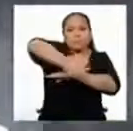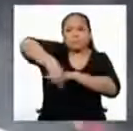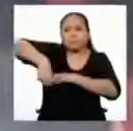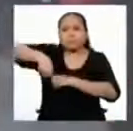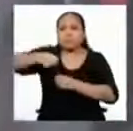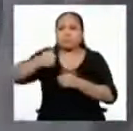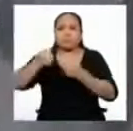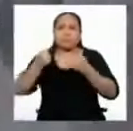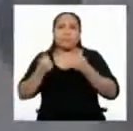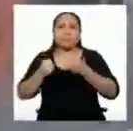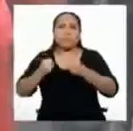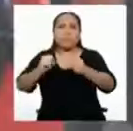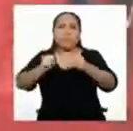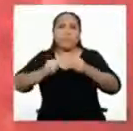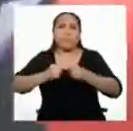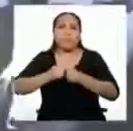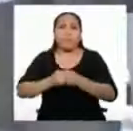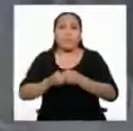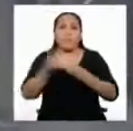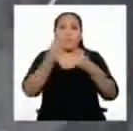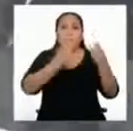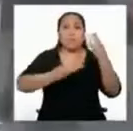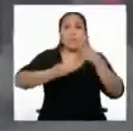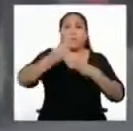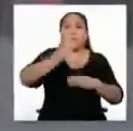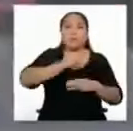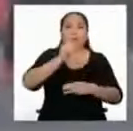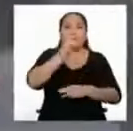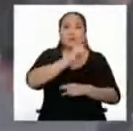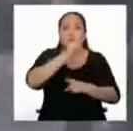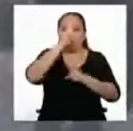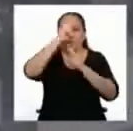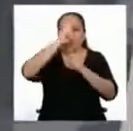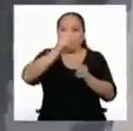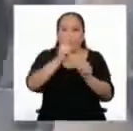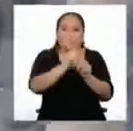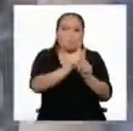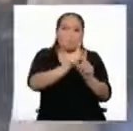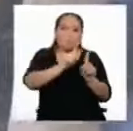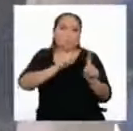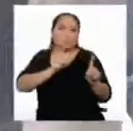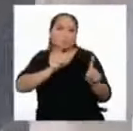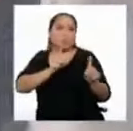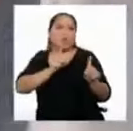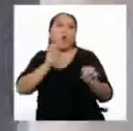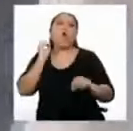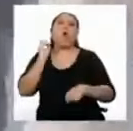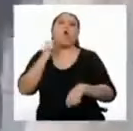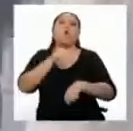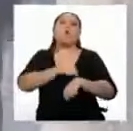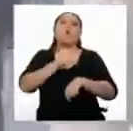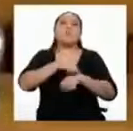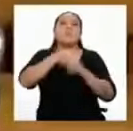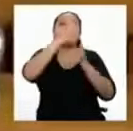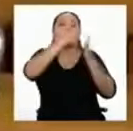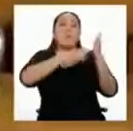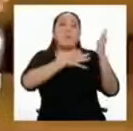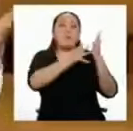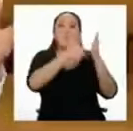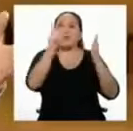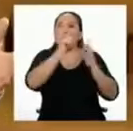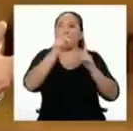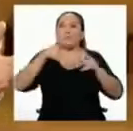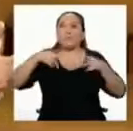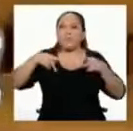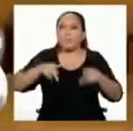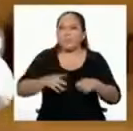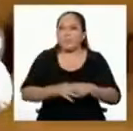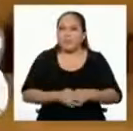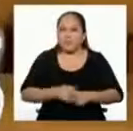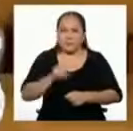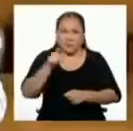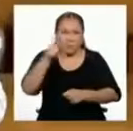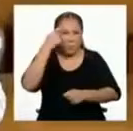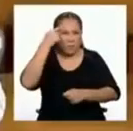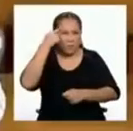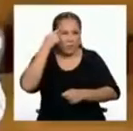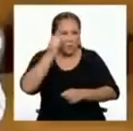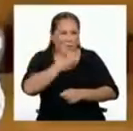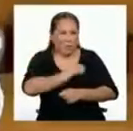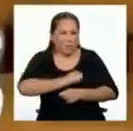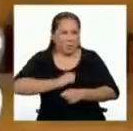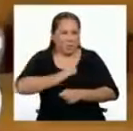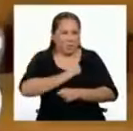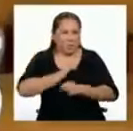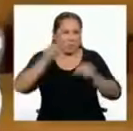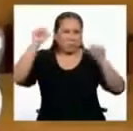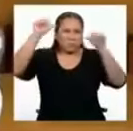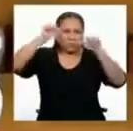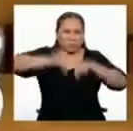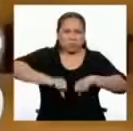parques, los mercados, sin respetar el distanciamiento social o en horario no permitido. ¿No les parece una actitud lamentable?